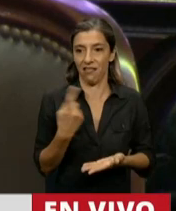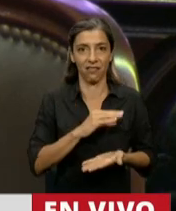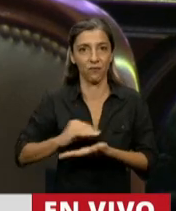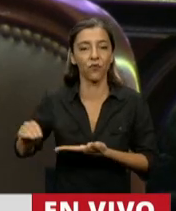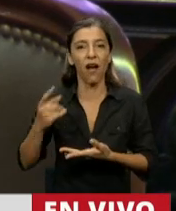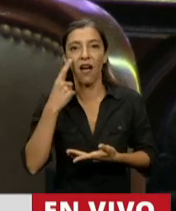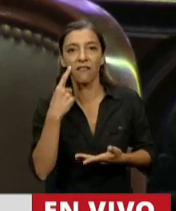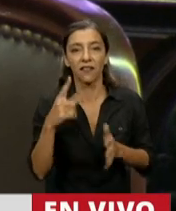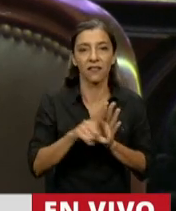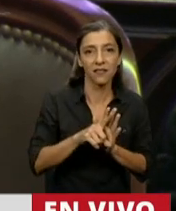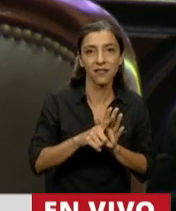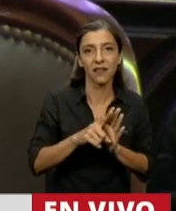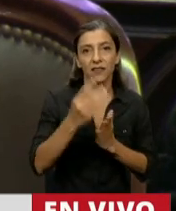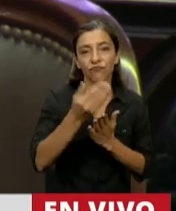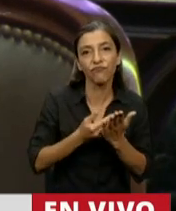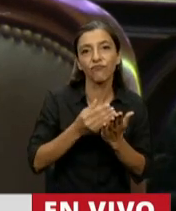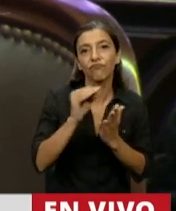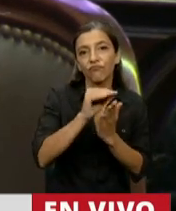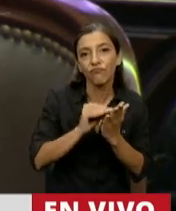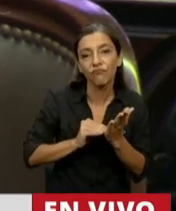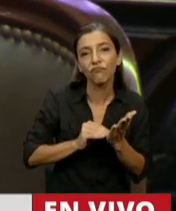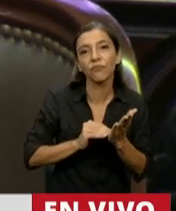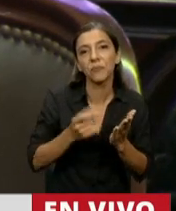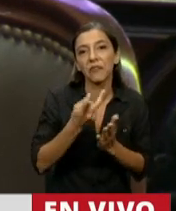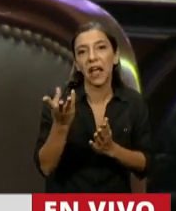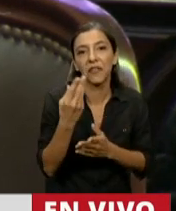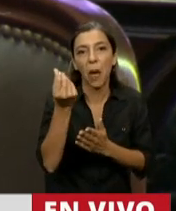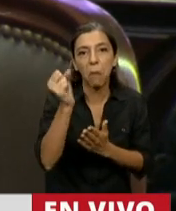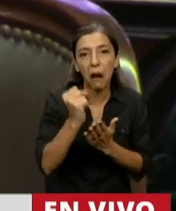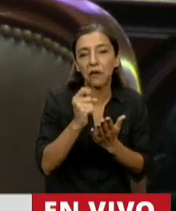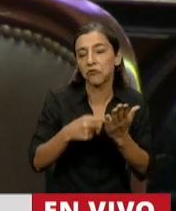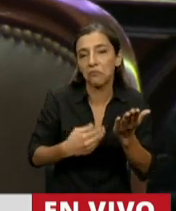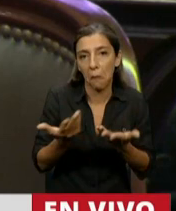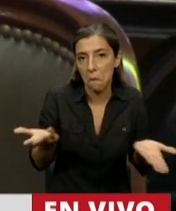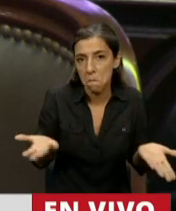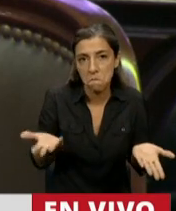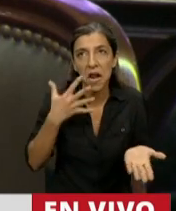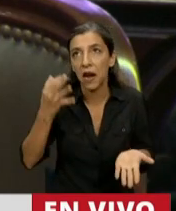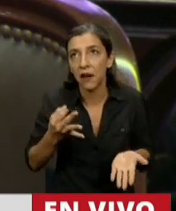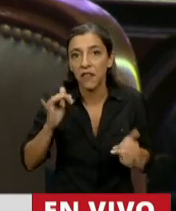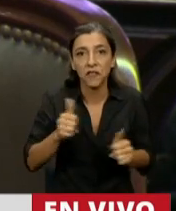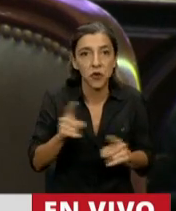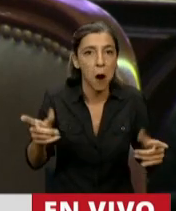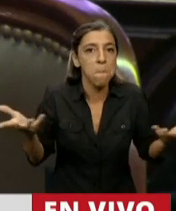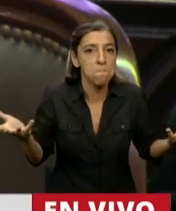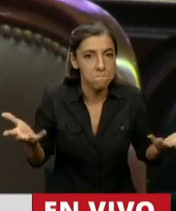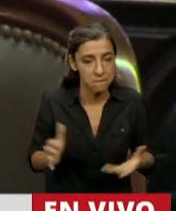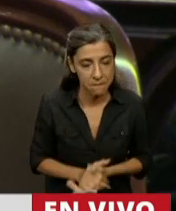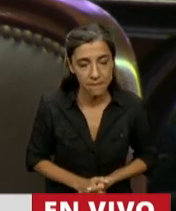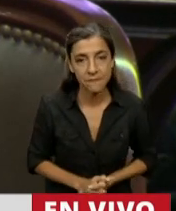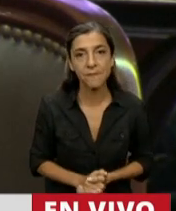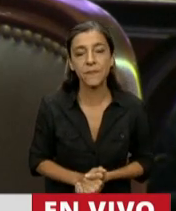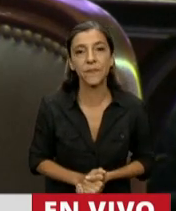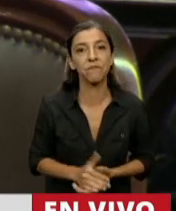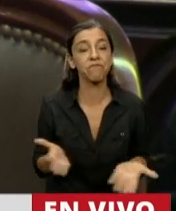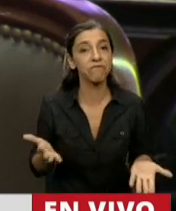ley y estos montos que fija tienen algo que ver con la realidad. Y ahora llegamos